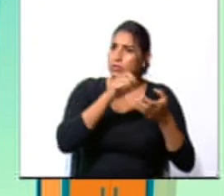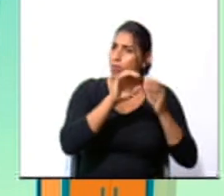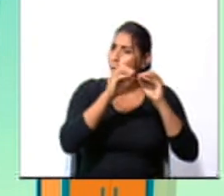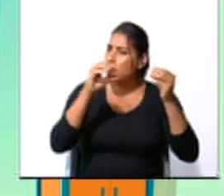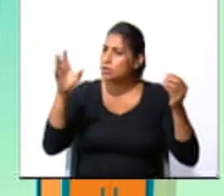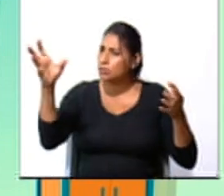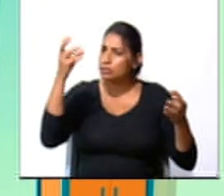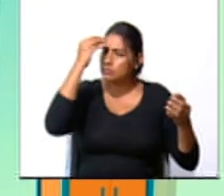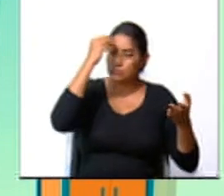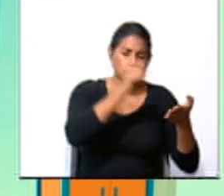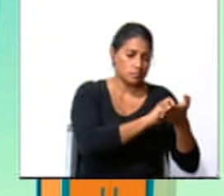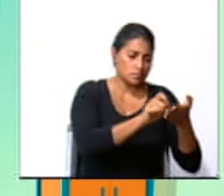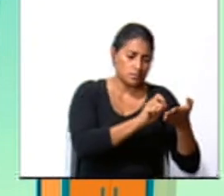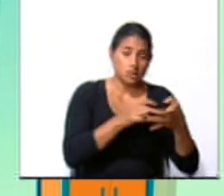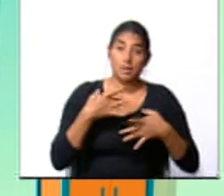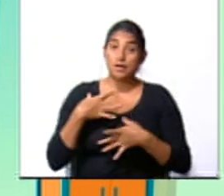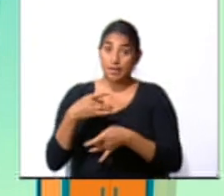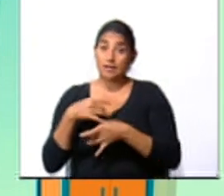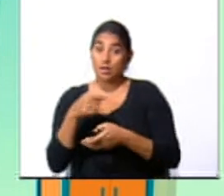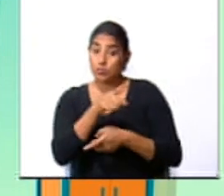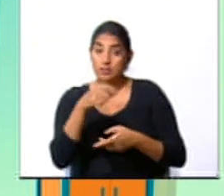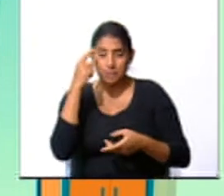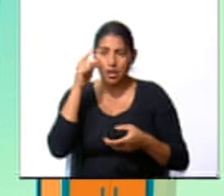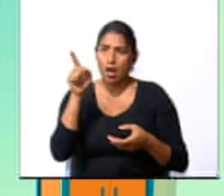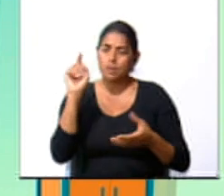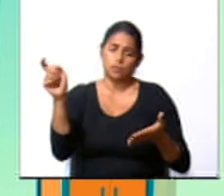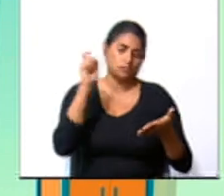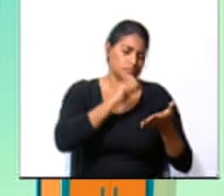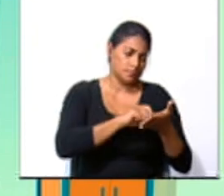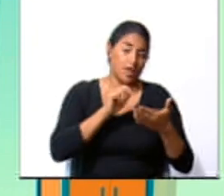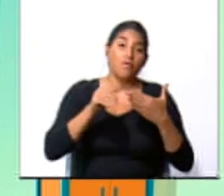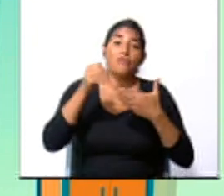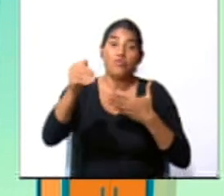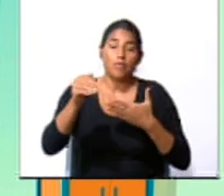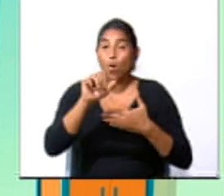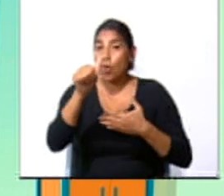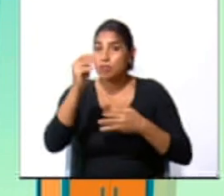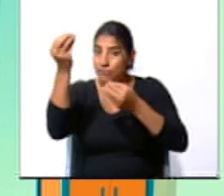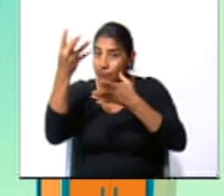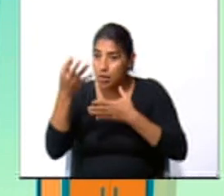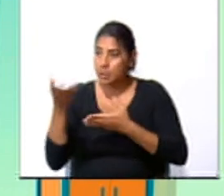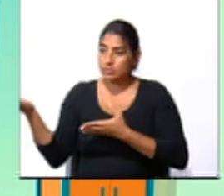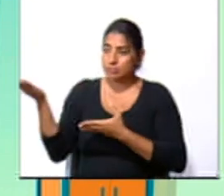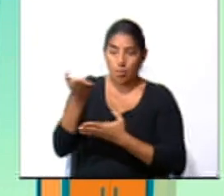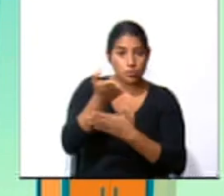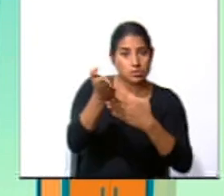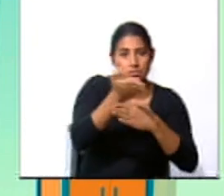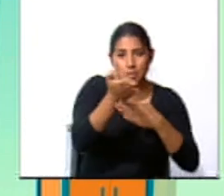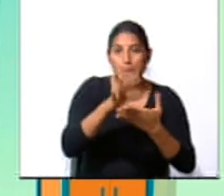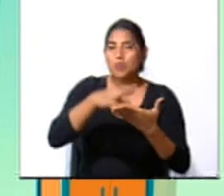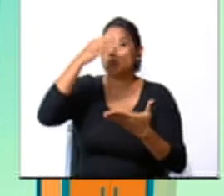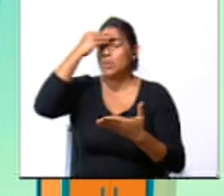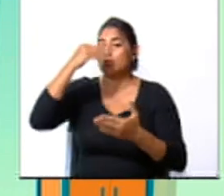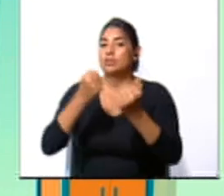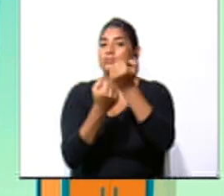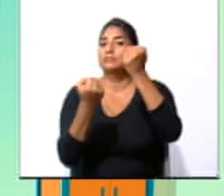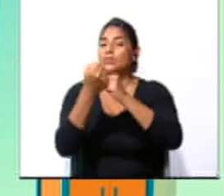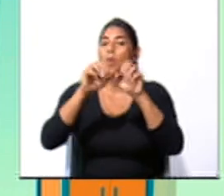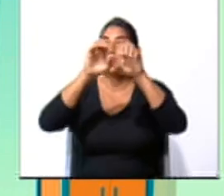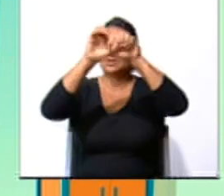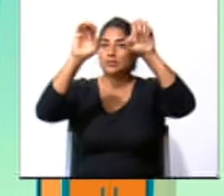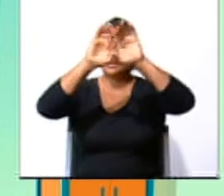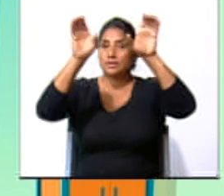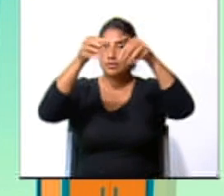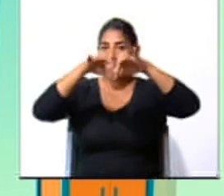de información que les parezca relevante? Porque con esta información y otra que yo les voy a dar, vamos a aprender a construir esquemas,